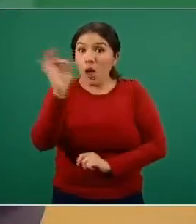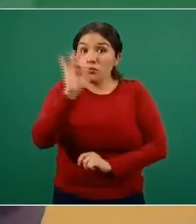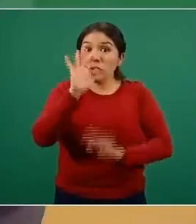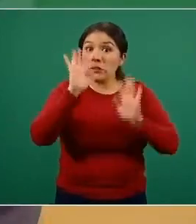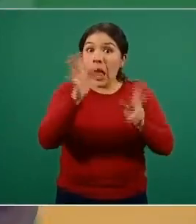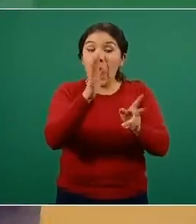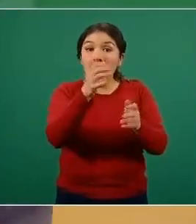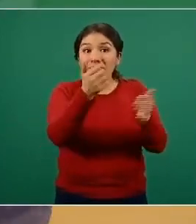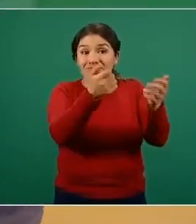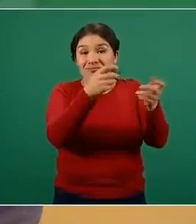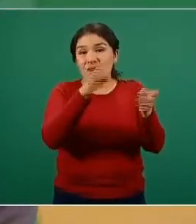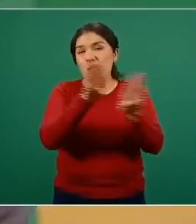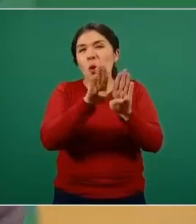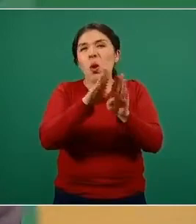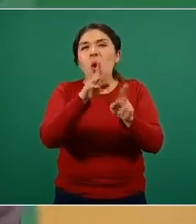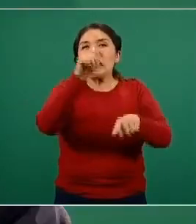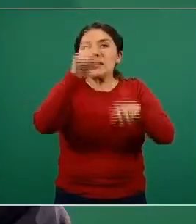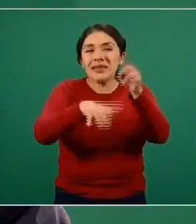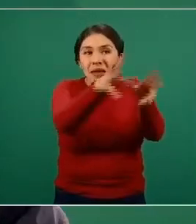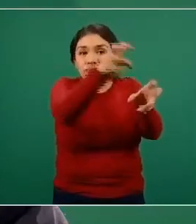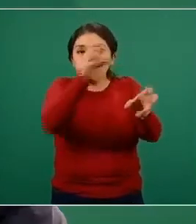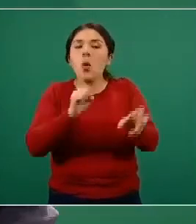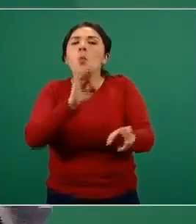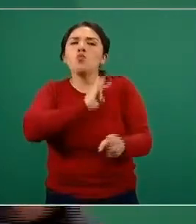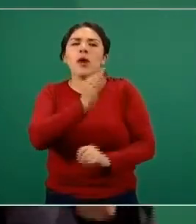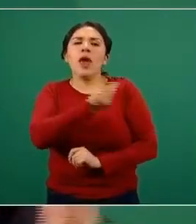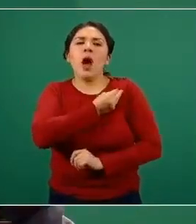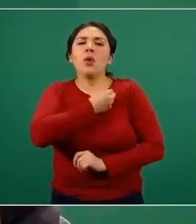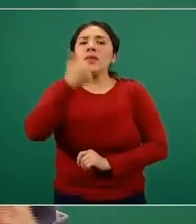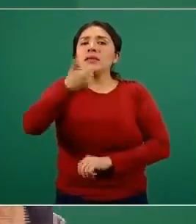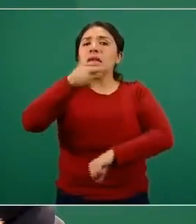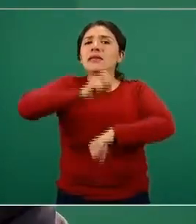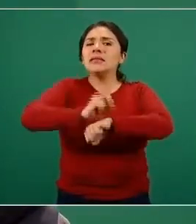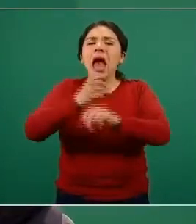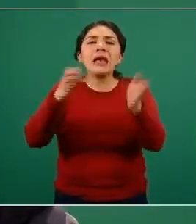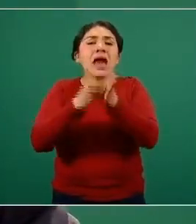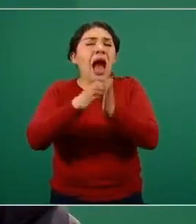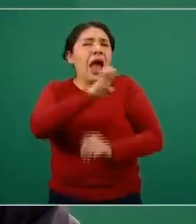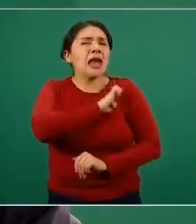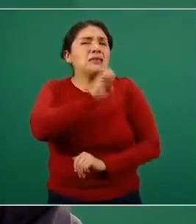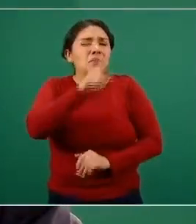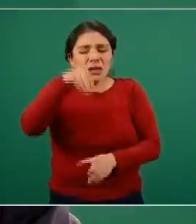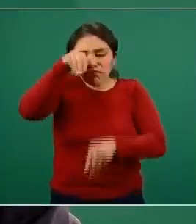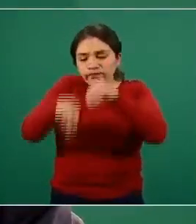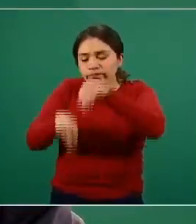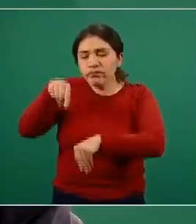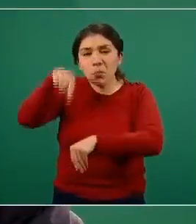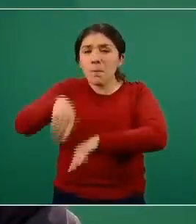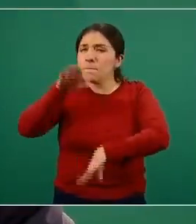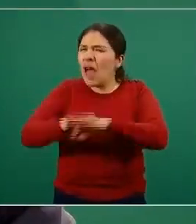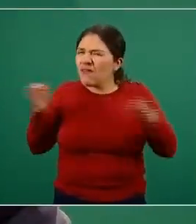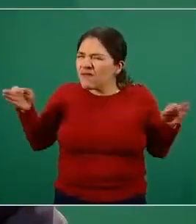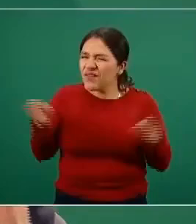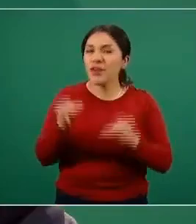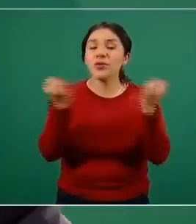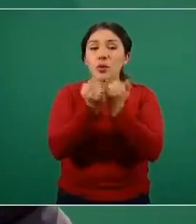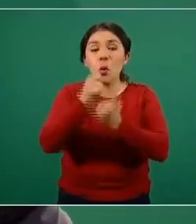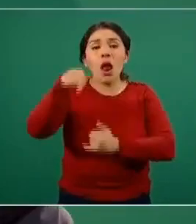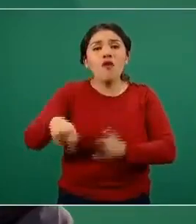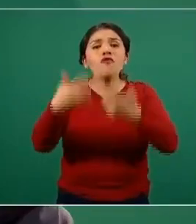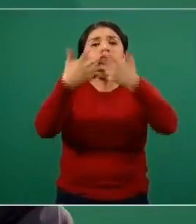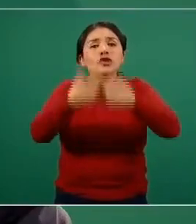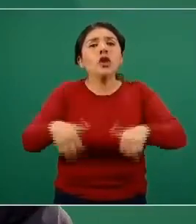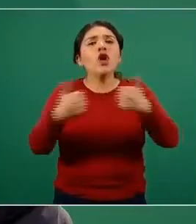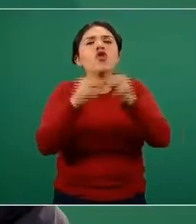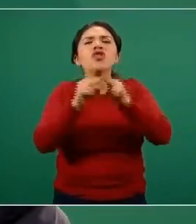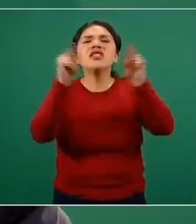extrae, permanece hasta seis días en unas cajas especiales de ultracongelación que funcionan